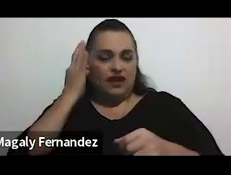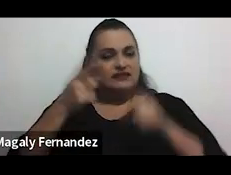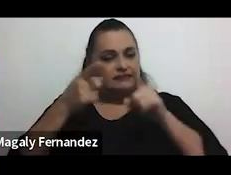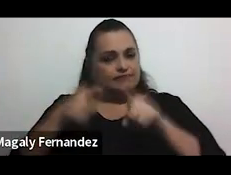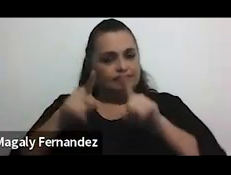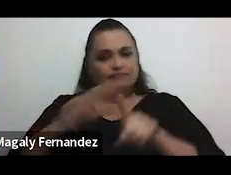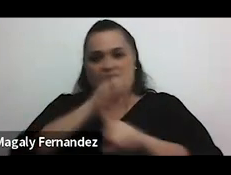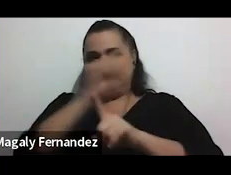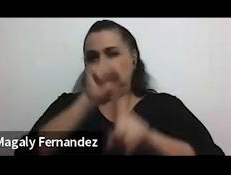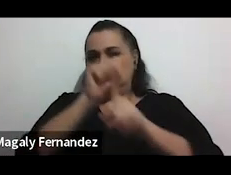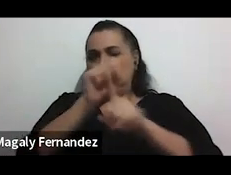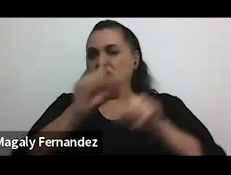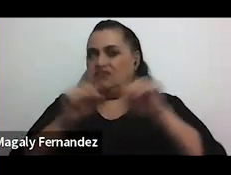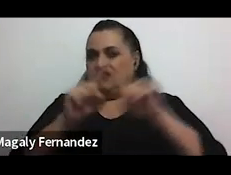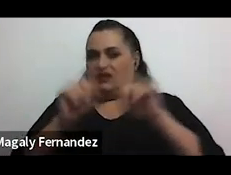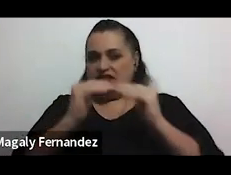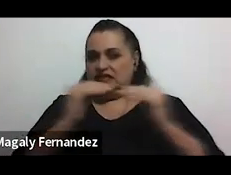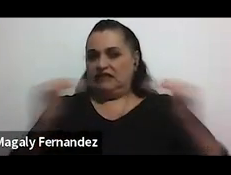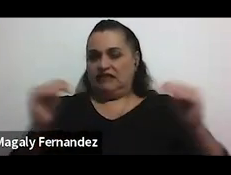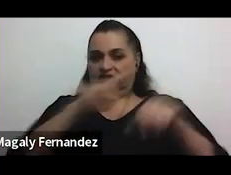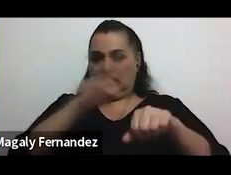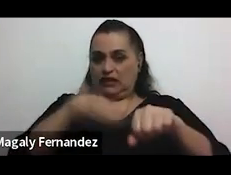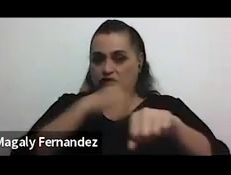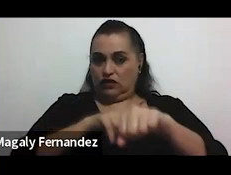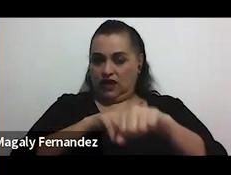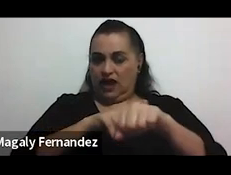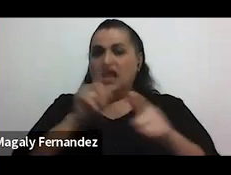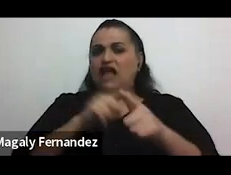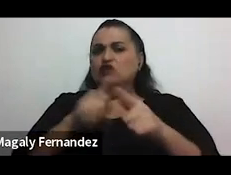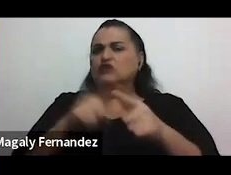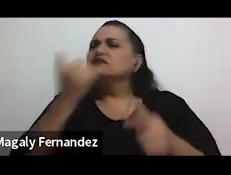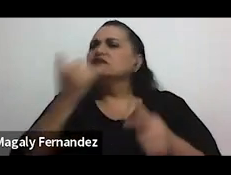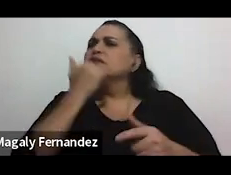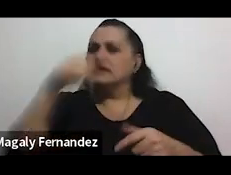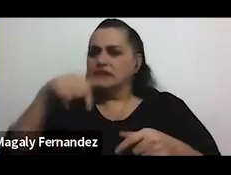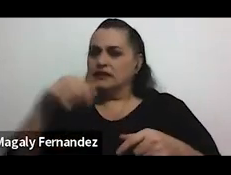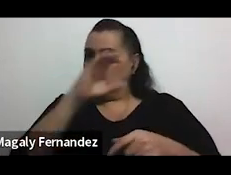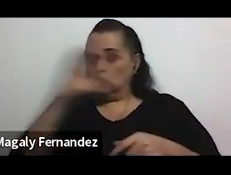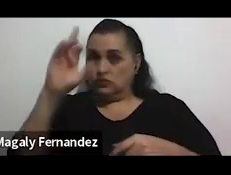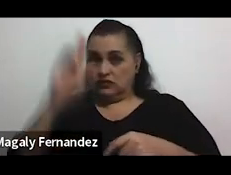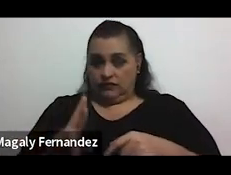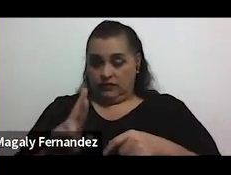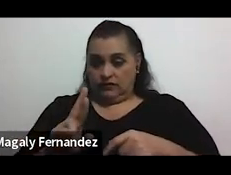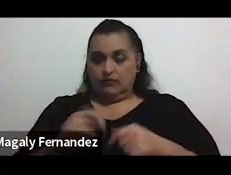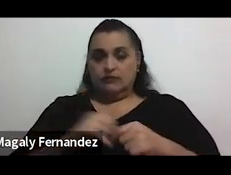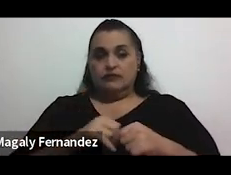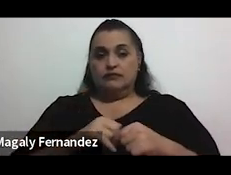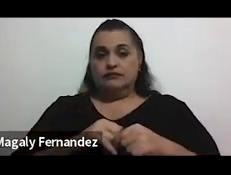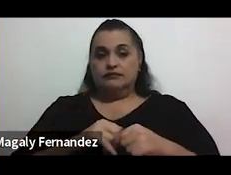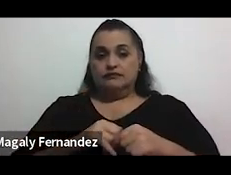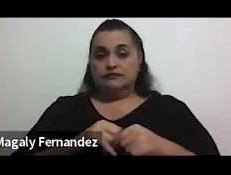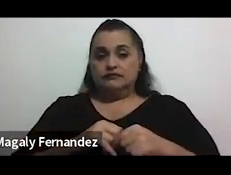tipo de situaciones a nivel nacional. Entonces, ¿qué es lo que ha pasado en Costa Rica a partir de